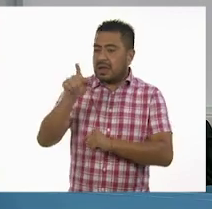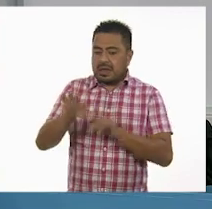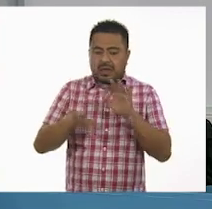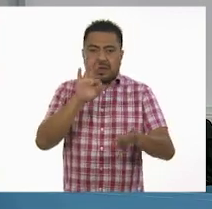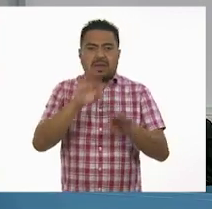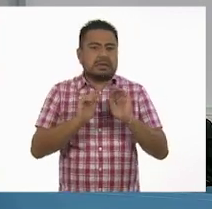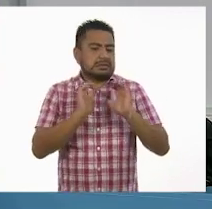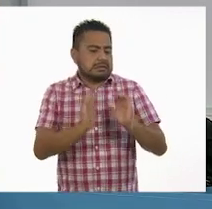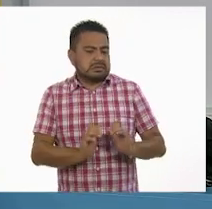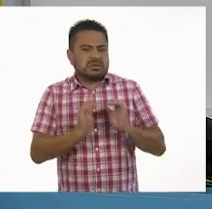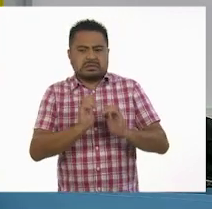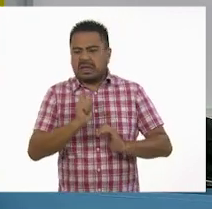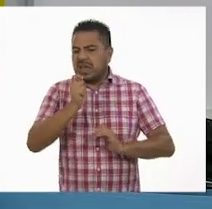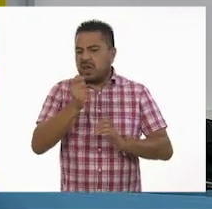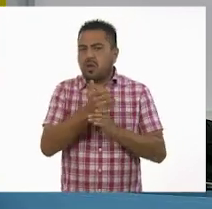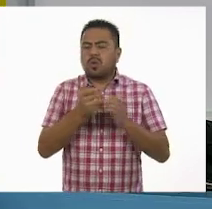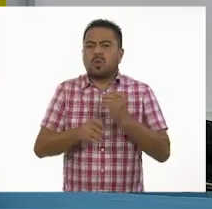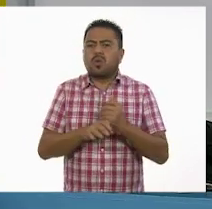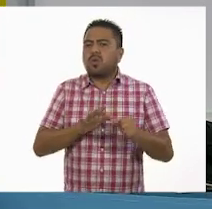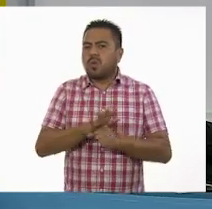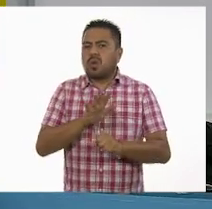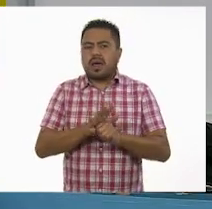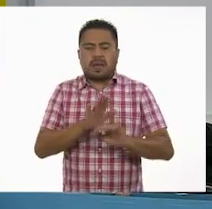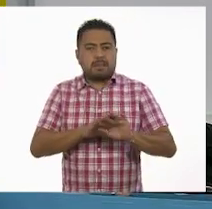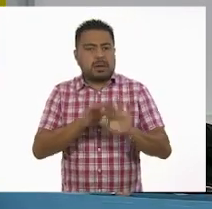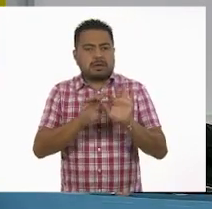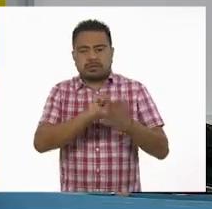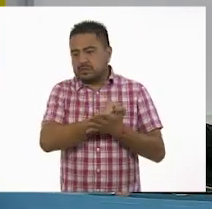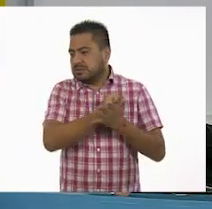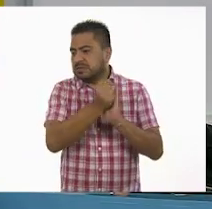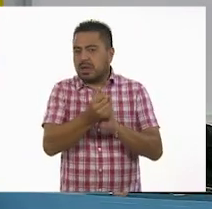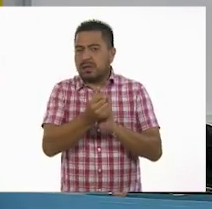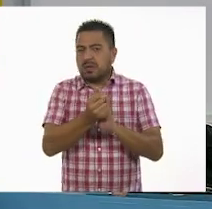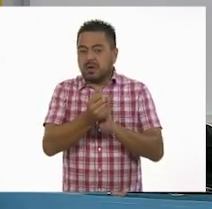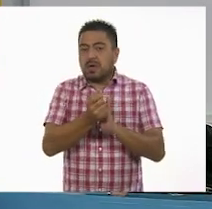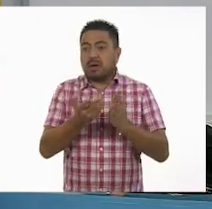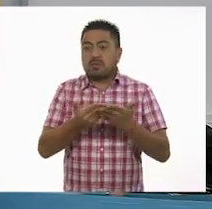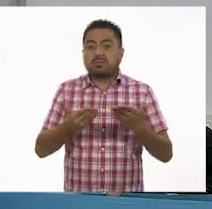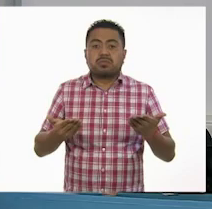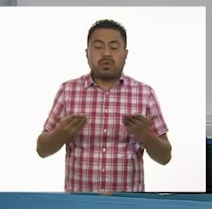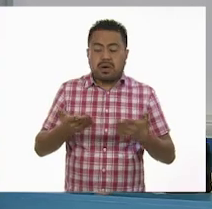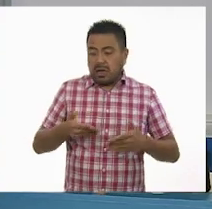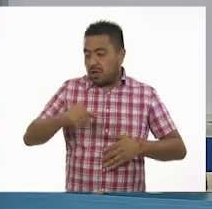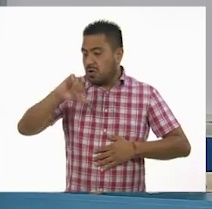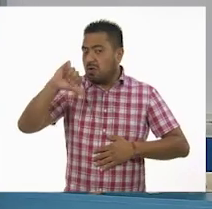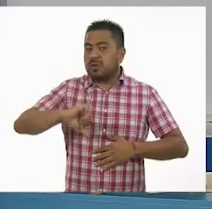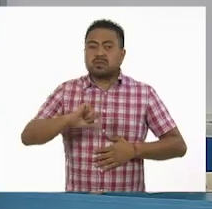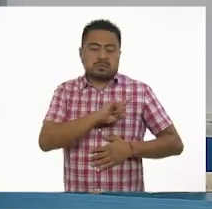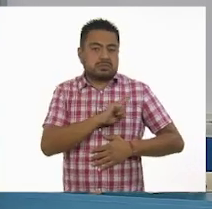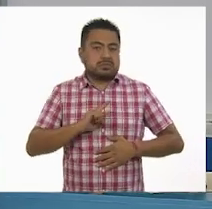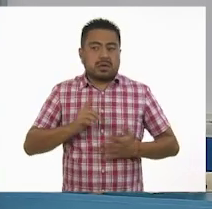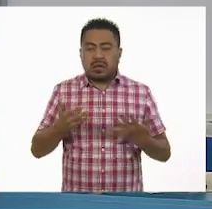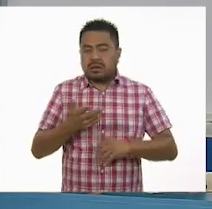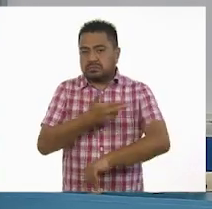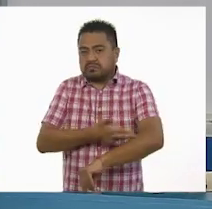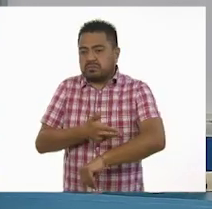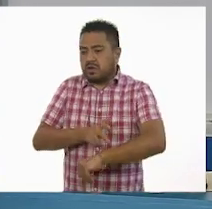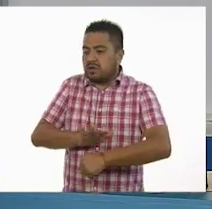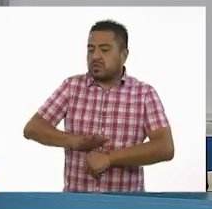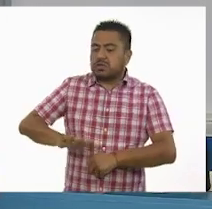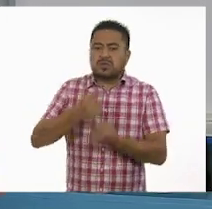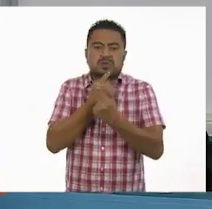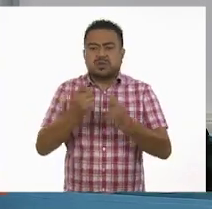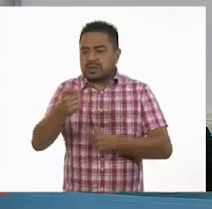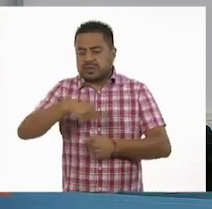pues muy cuidadosamente qué elementos son los que simbolizan y pues ahora lo que tenemos que hacer es pedirles a los niños que